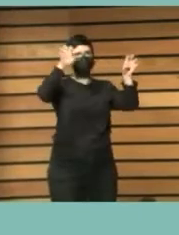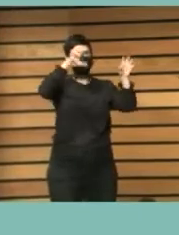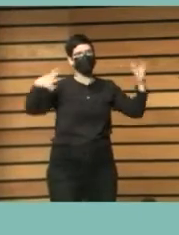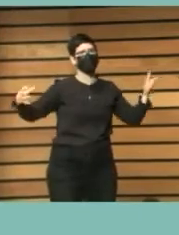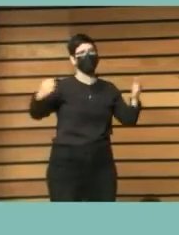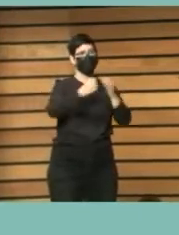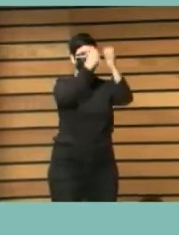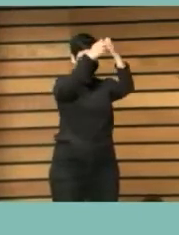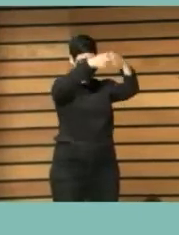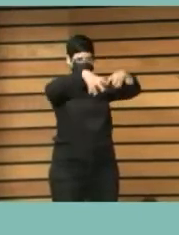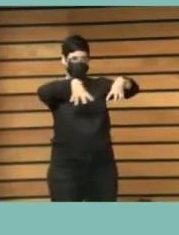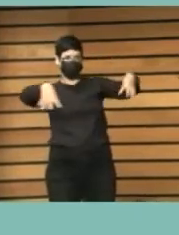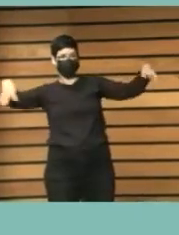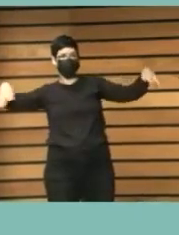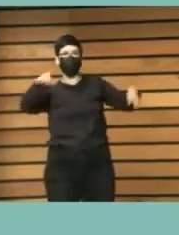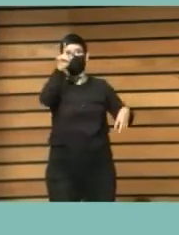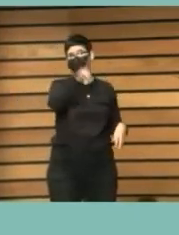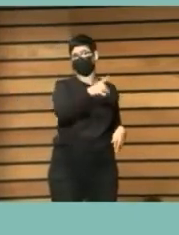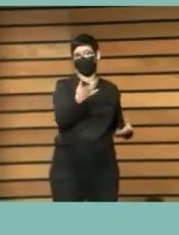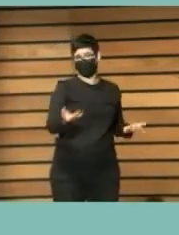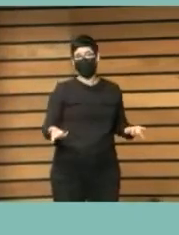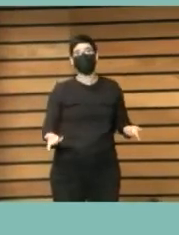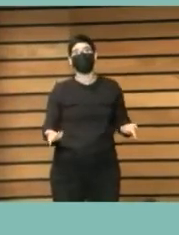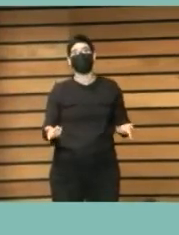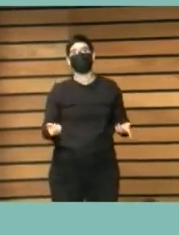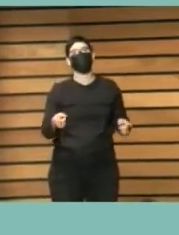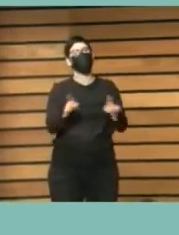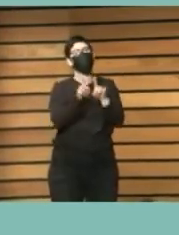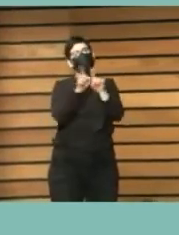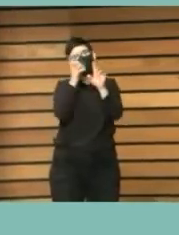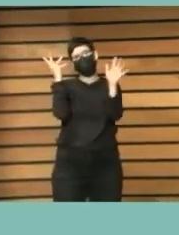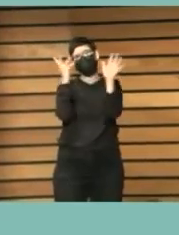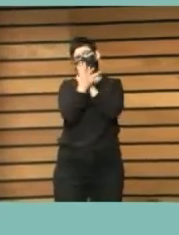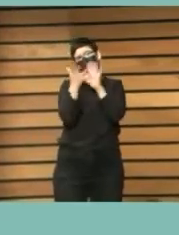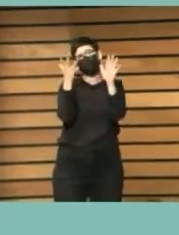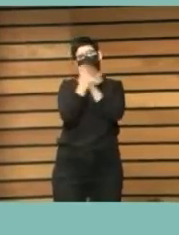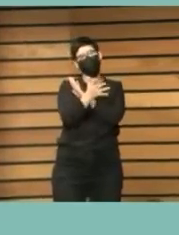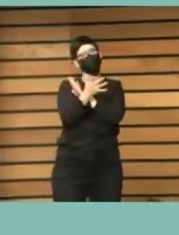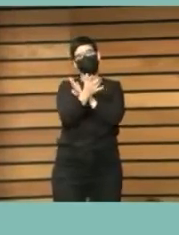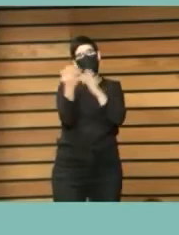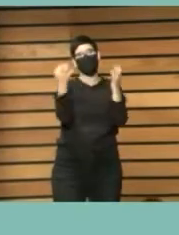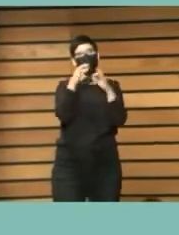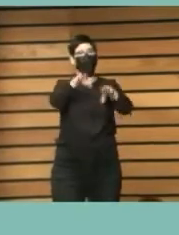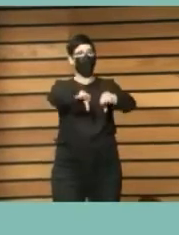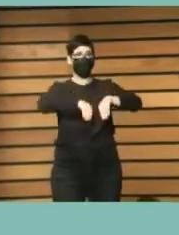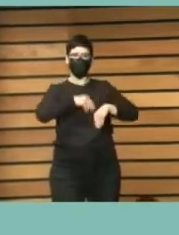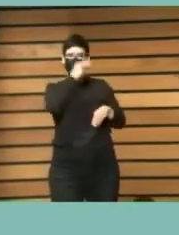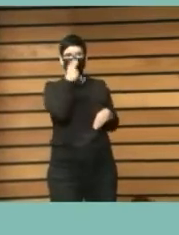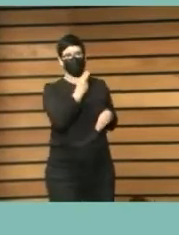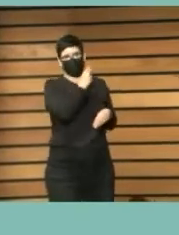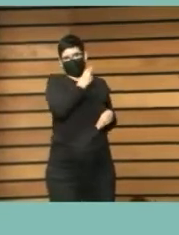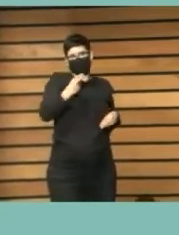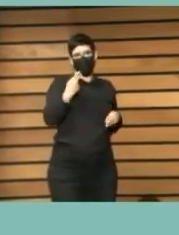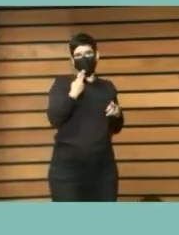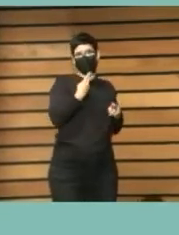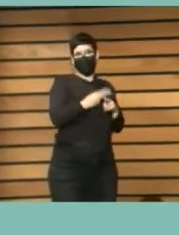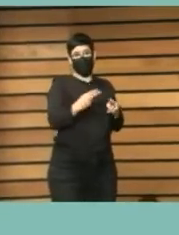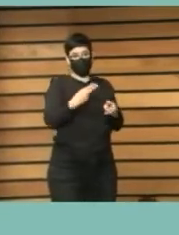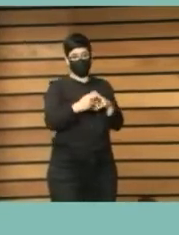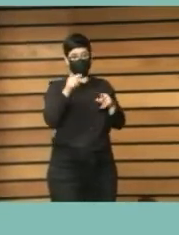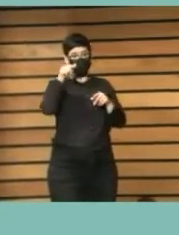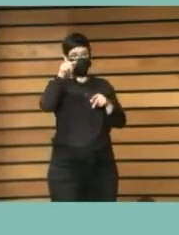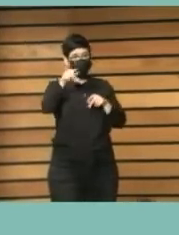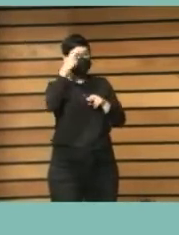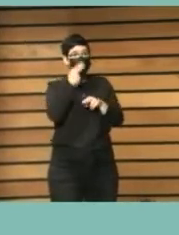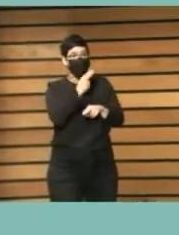y tener casi por escrito esa voluntad política pues a partir de ahí ya se abría el proceso